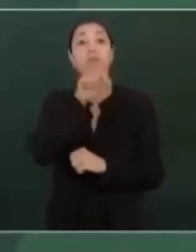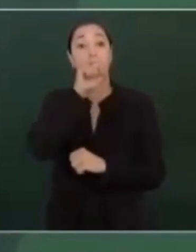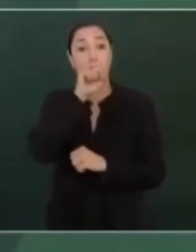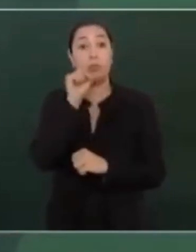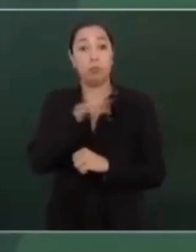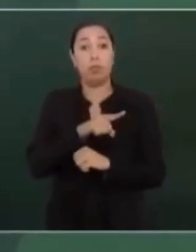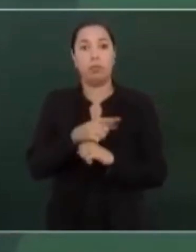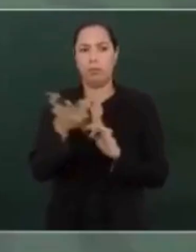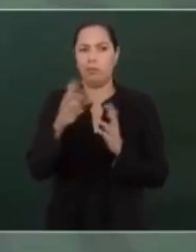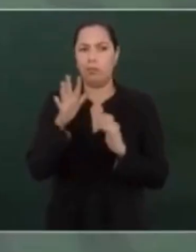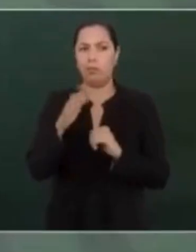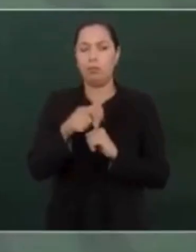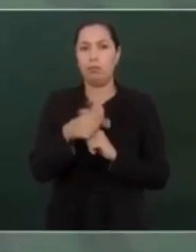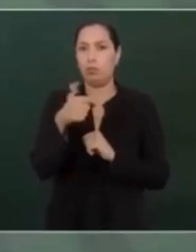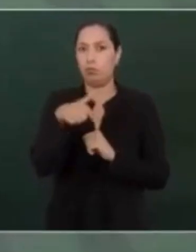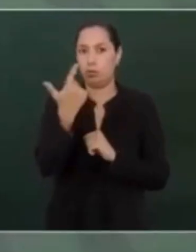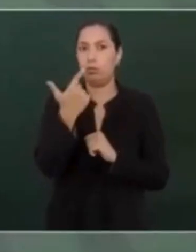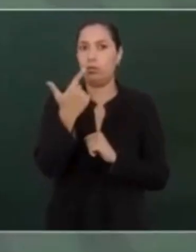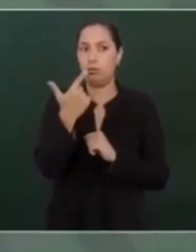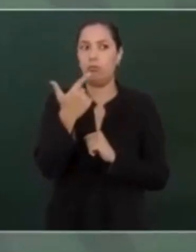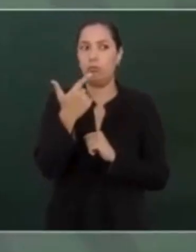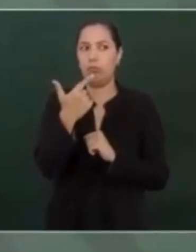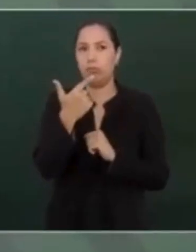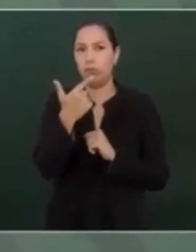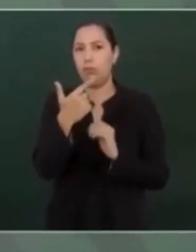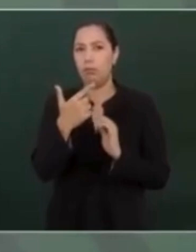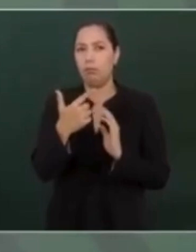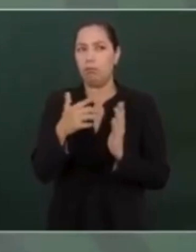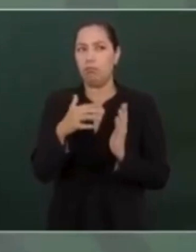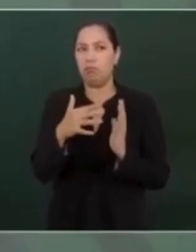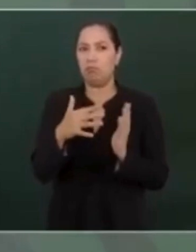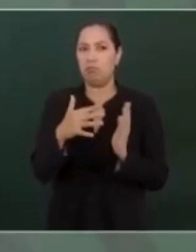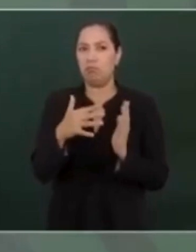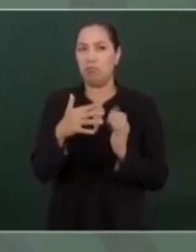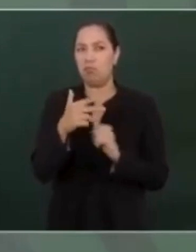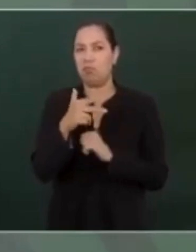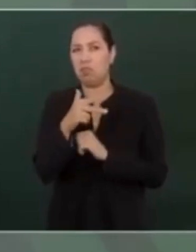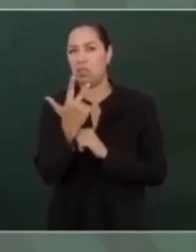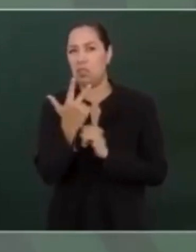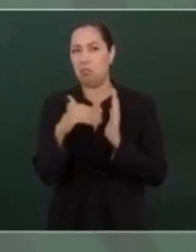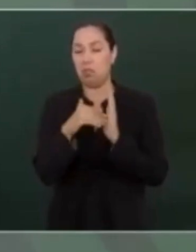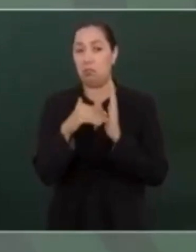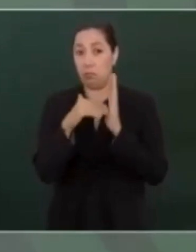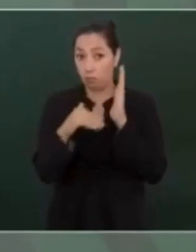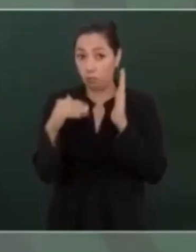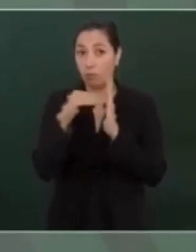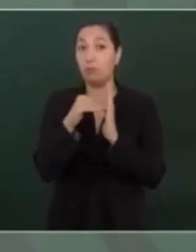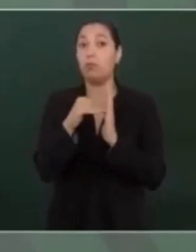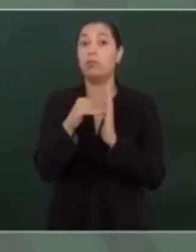como 12, 13 mil millones,